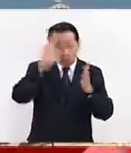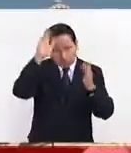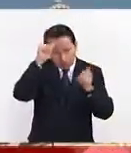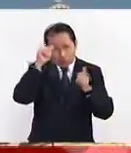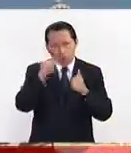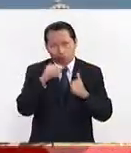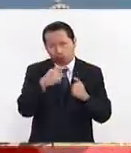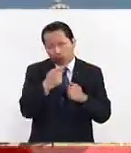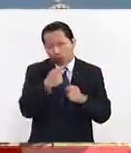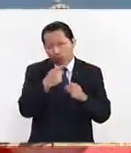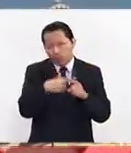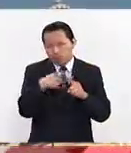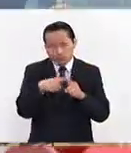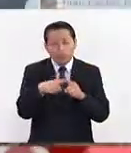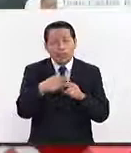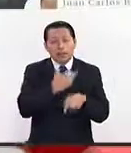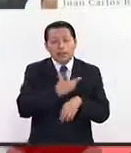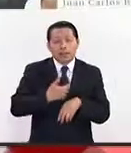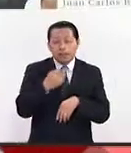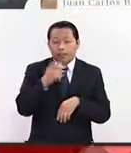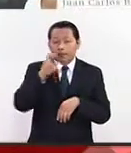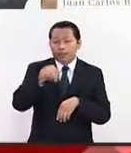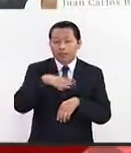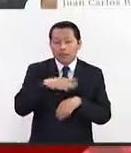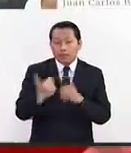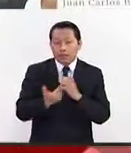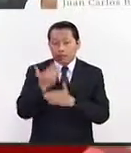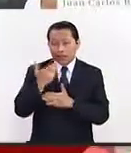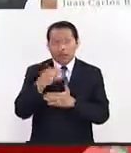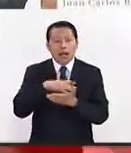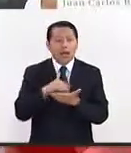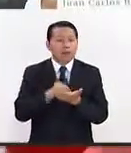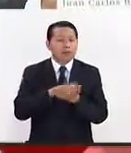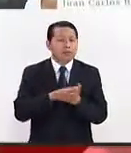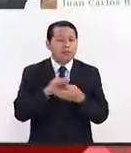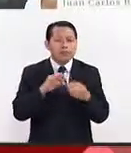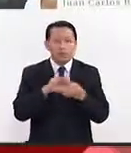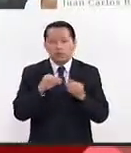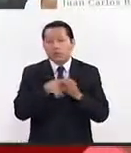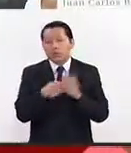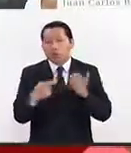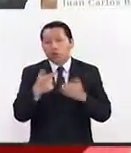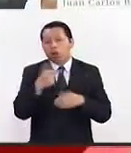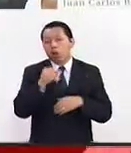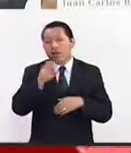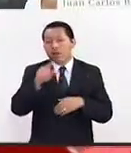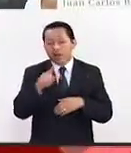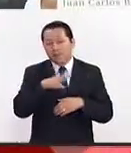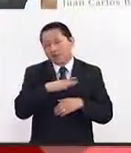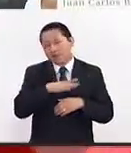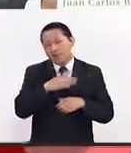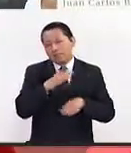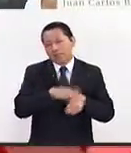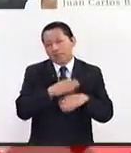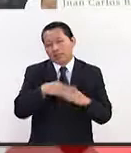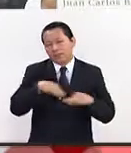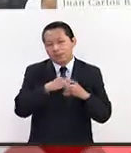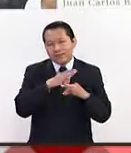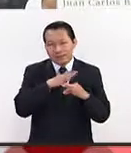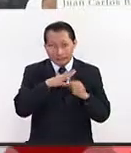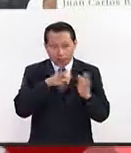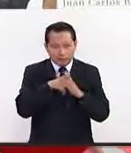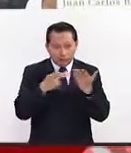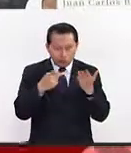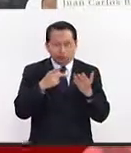bilateral. El presidente Enrique Peña Nieto esta mañana publica un artículo en el periódico Global Mail, el principal diario de circulación